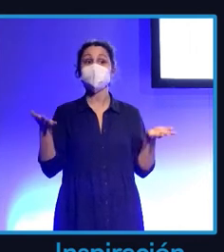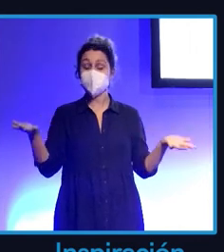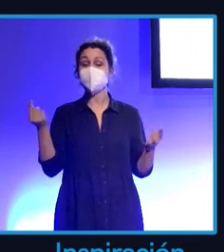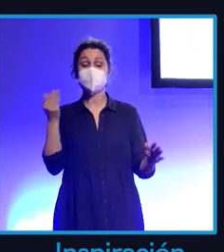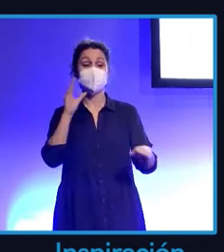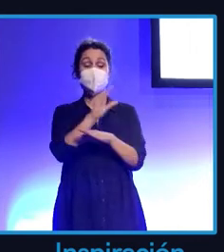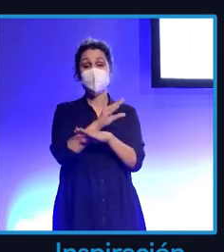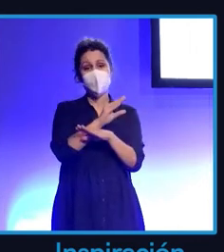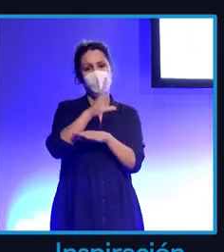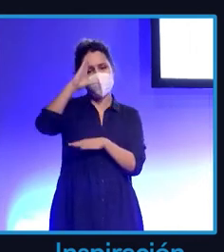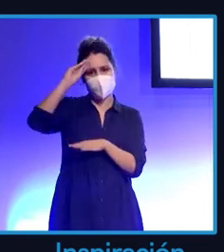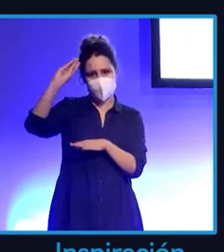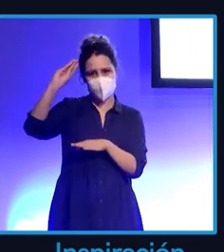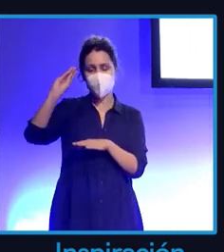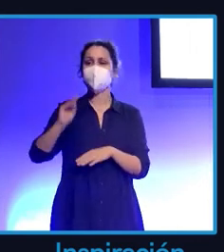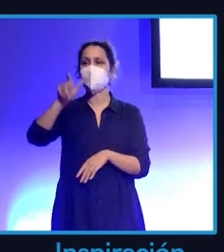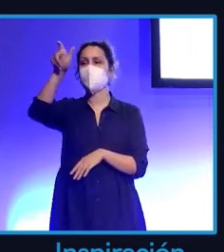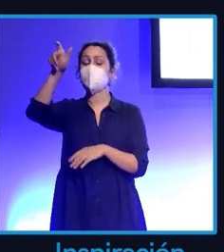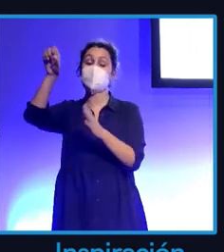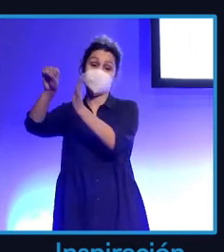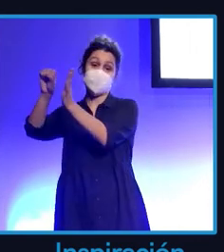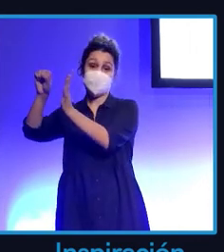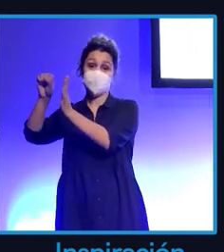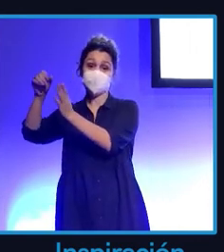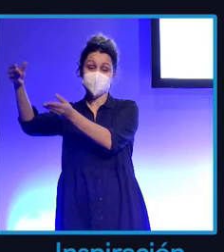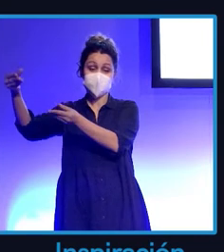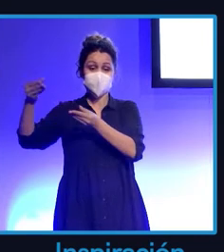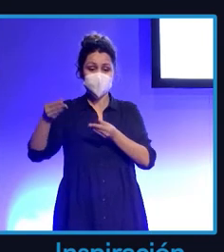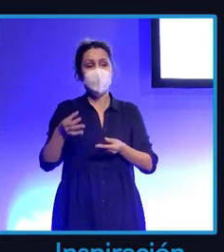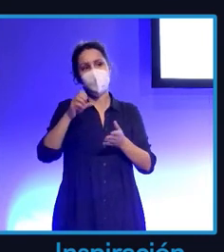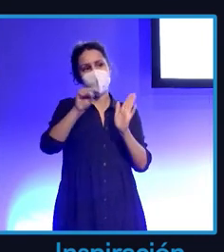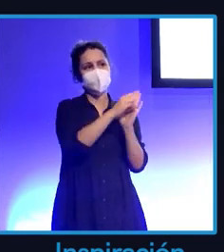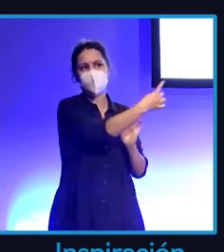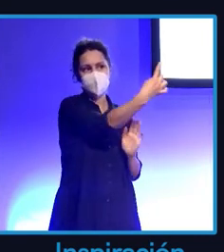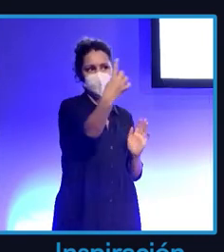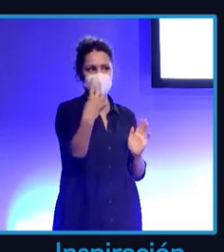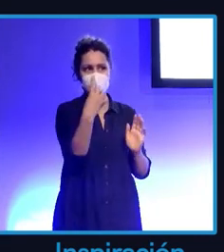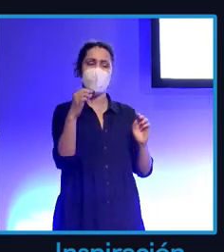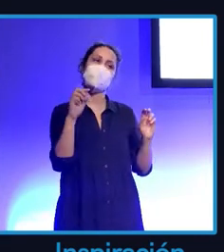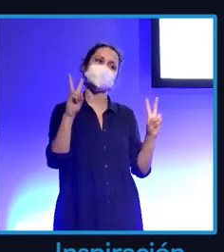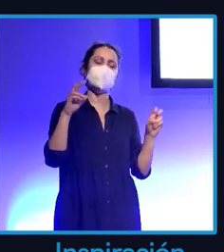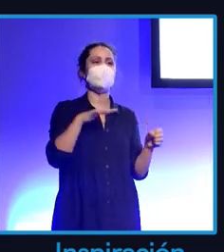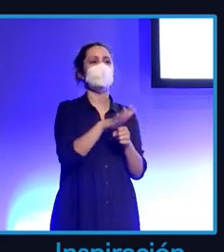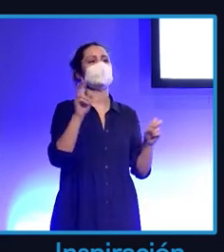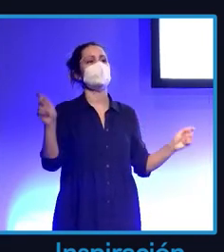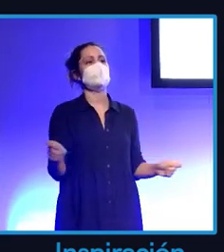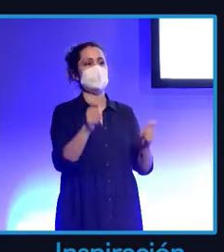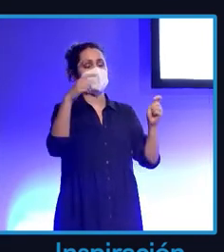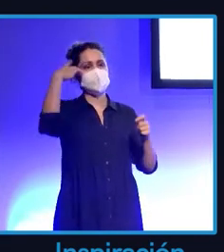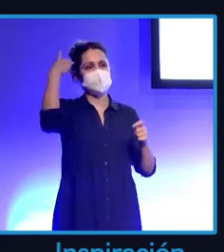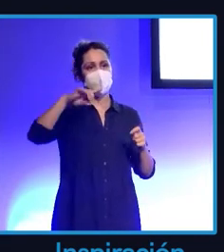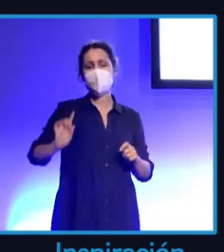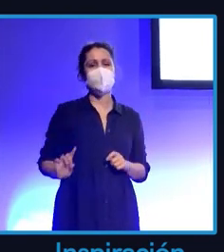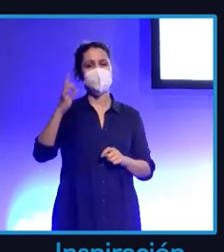inteligente? Para mí, cuando viene una marca o si alguno de vosotros tiene una marca o sabe un poco de influencer marketing, lo primero es